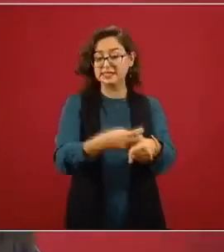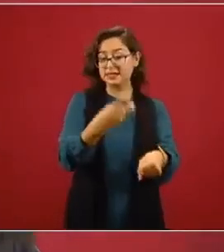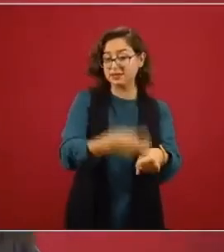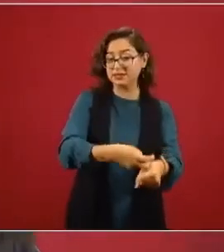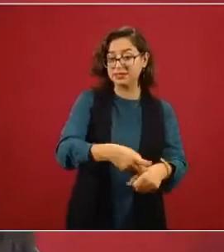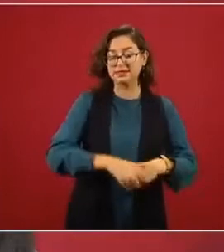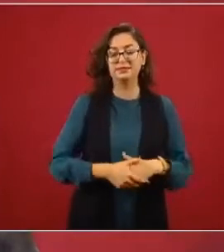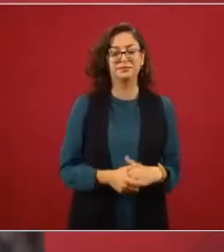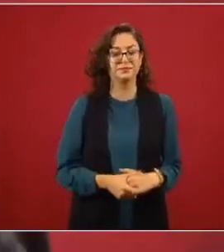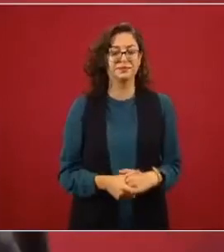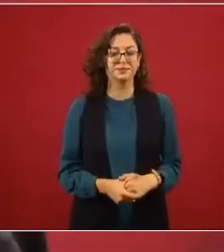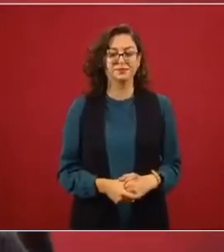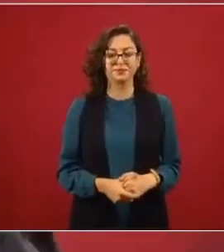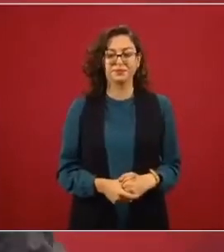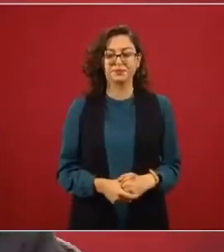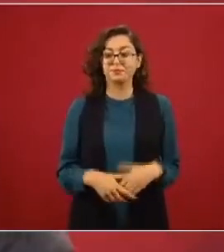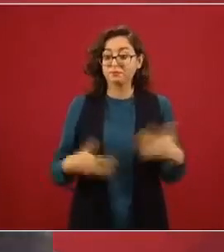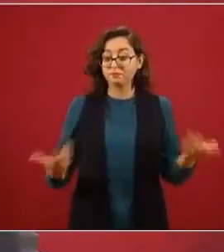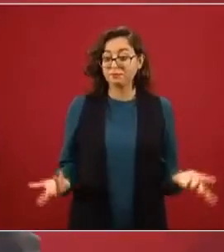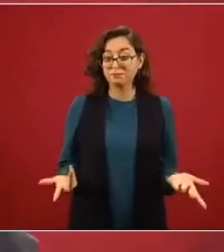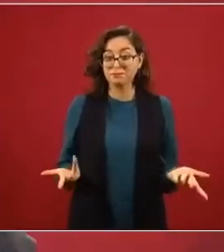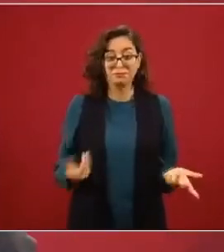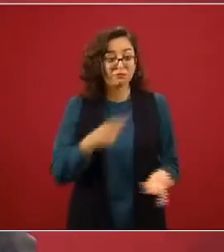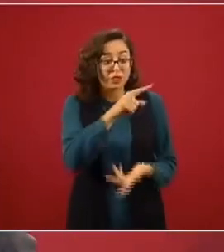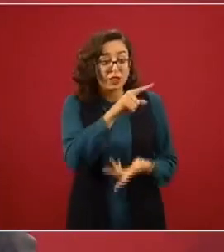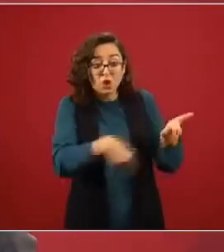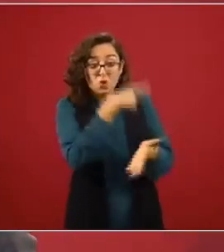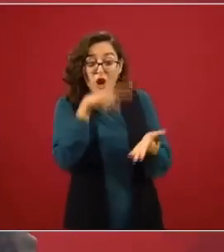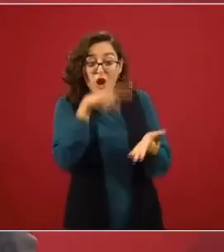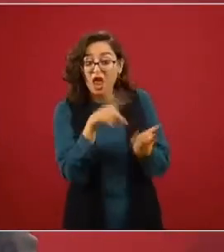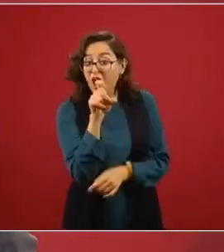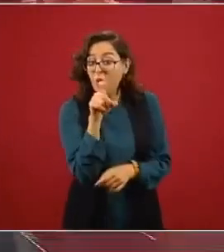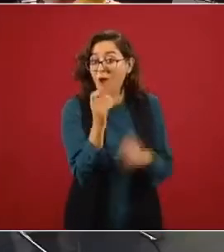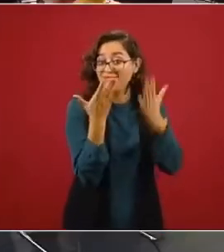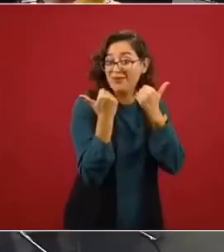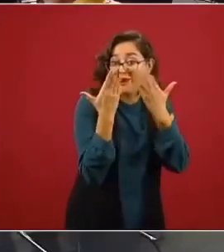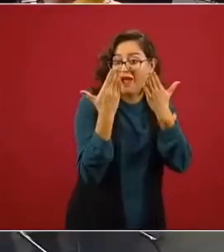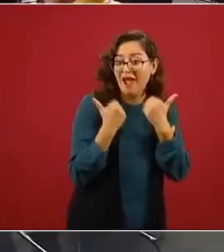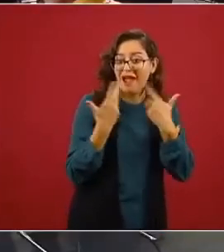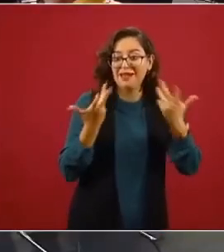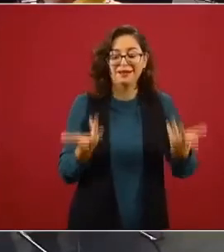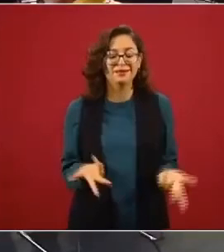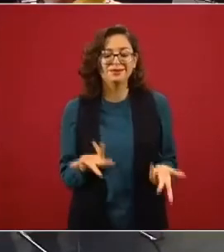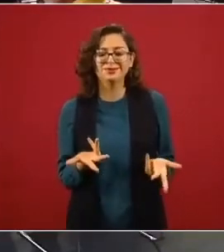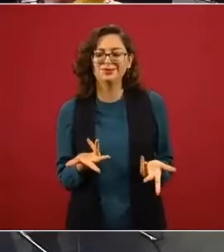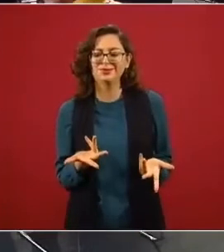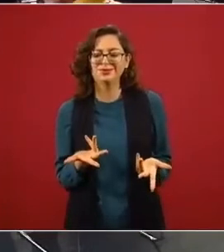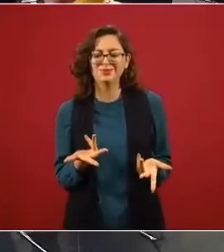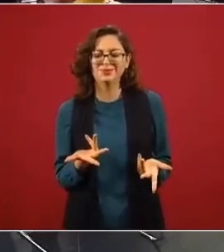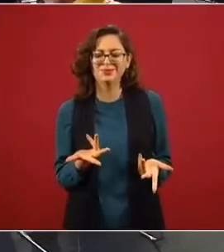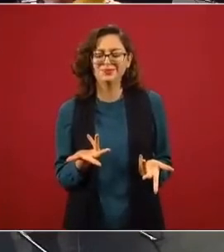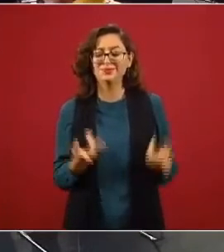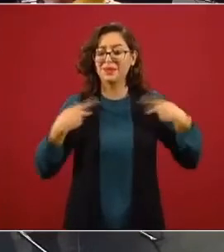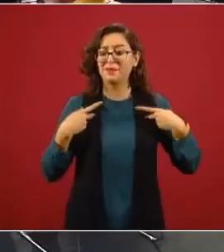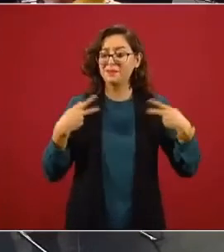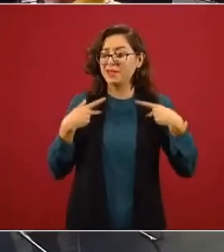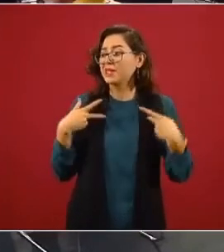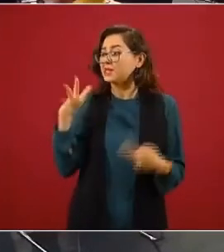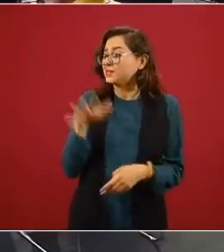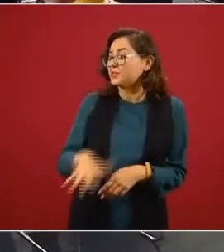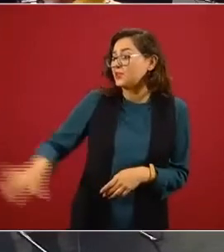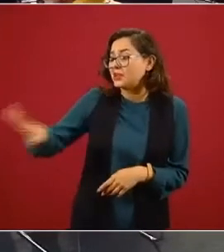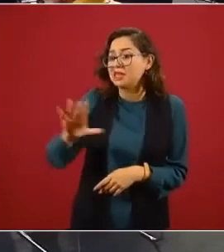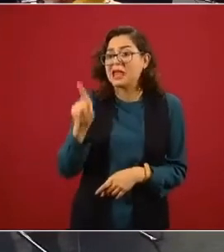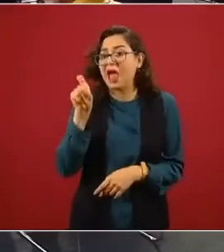Si no hay agua, no hay agua para el consumo